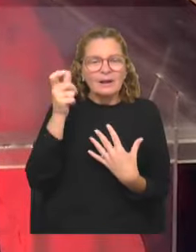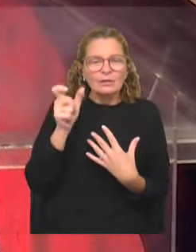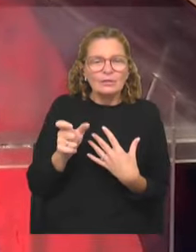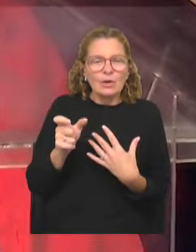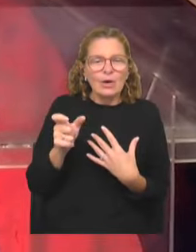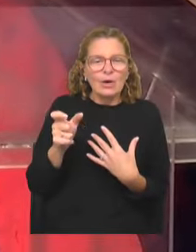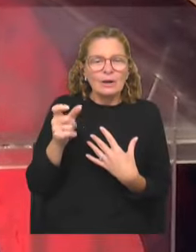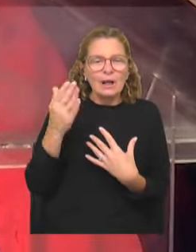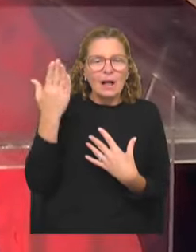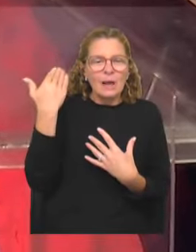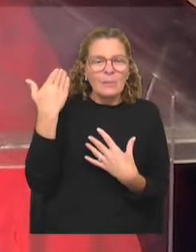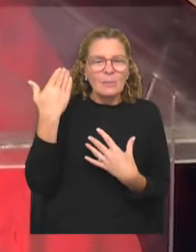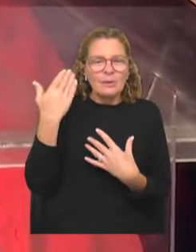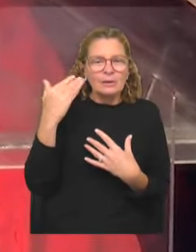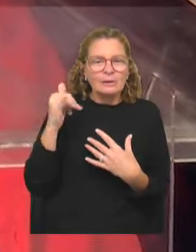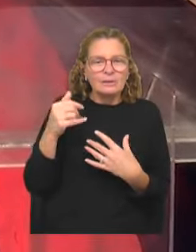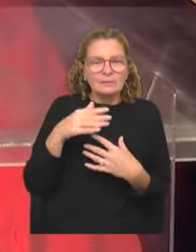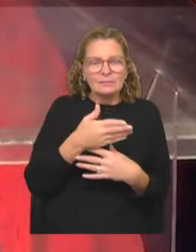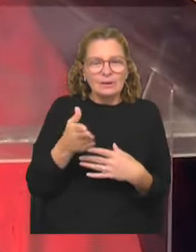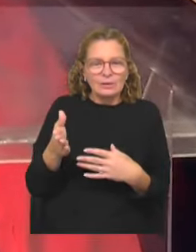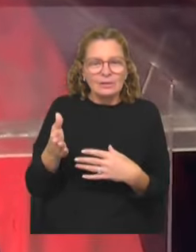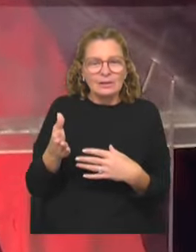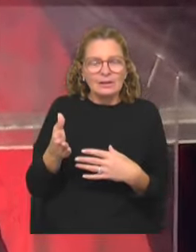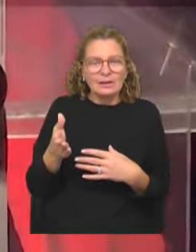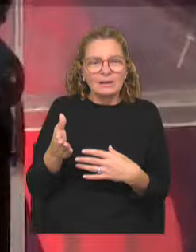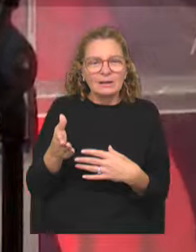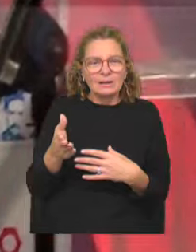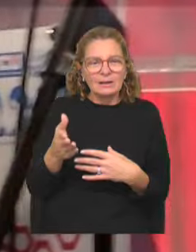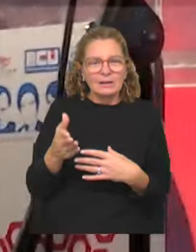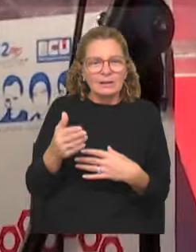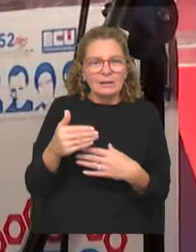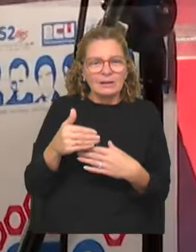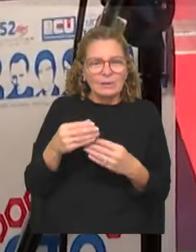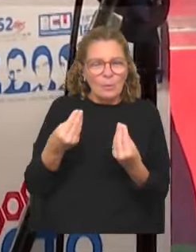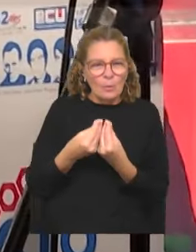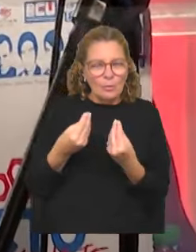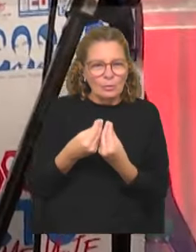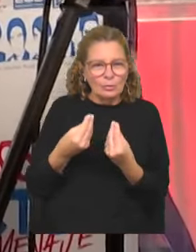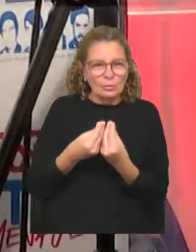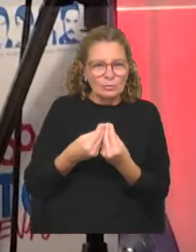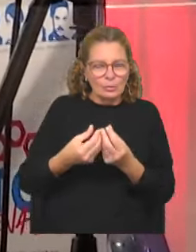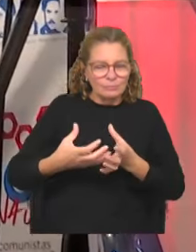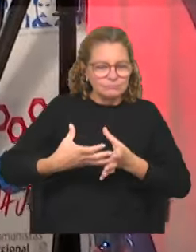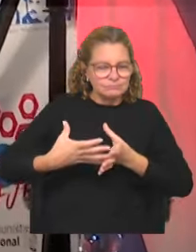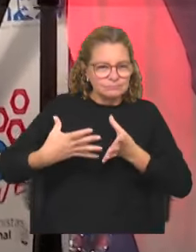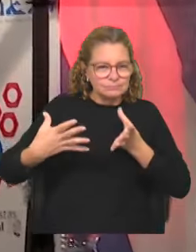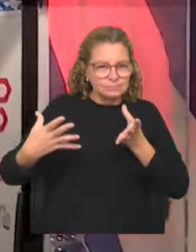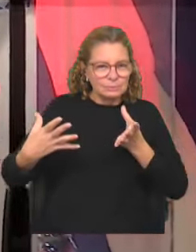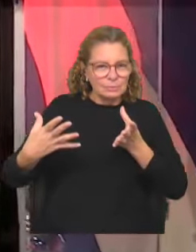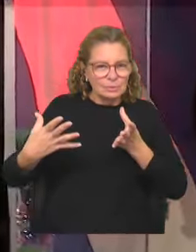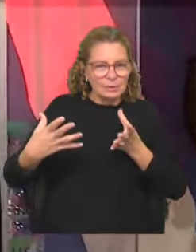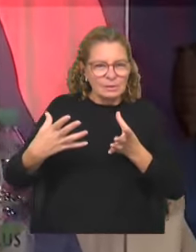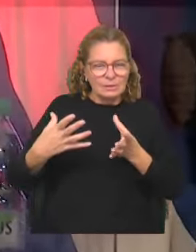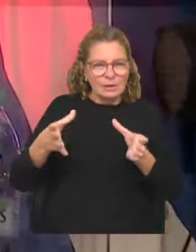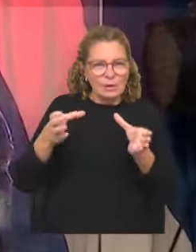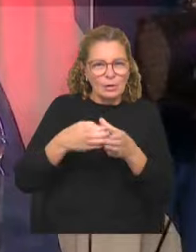la 20, pero lamentablemente la larga multitud, enorme multitud de mártires del